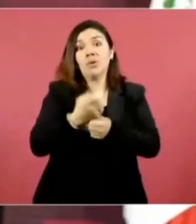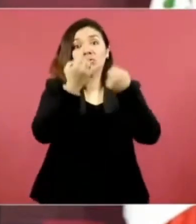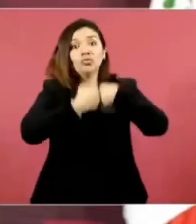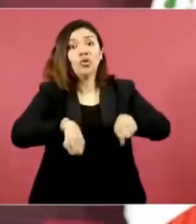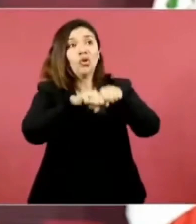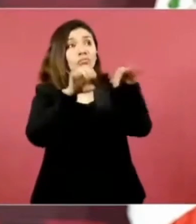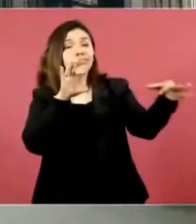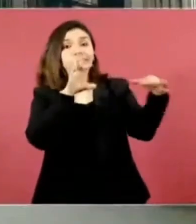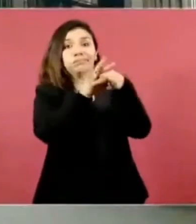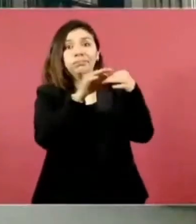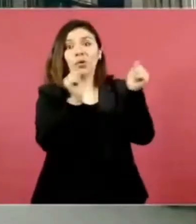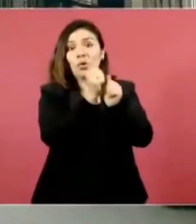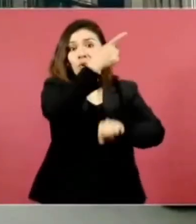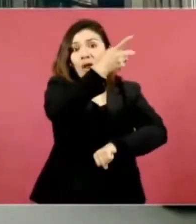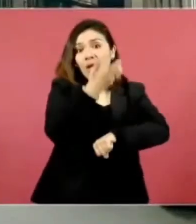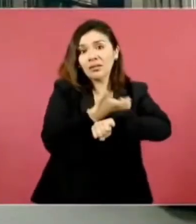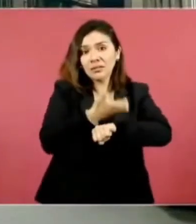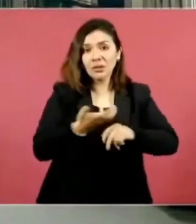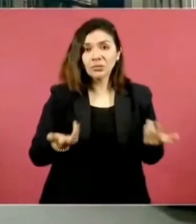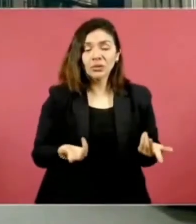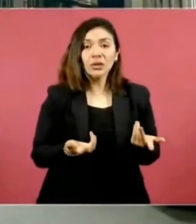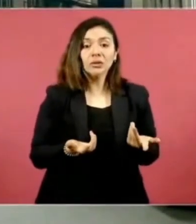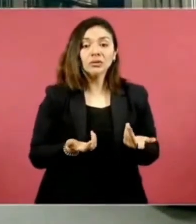económico comercial de Estados Unidos